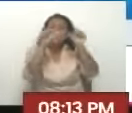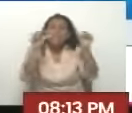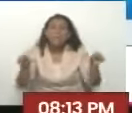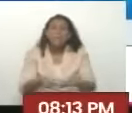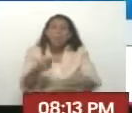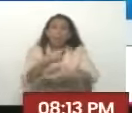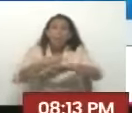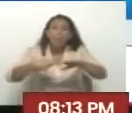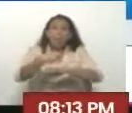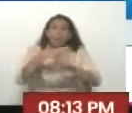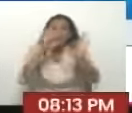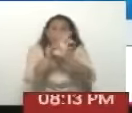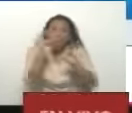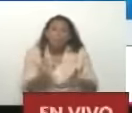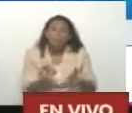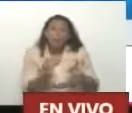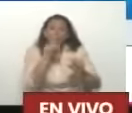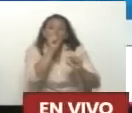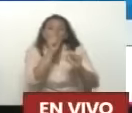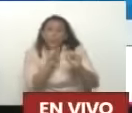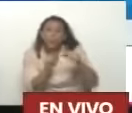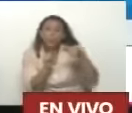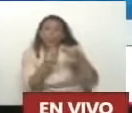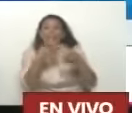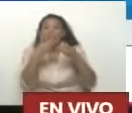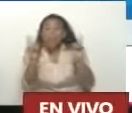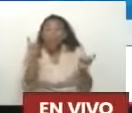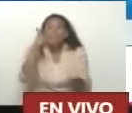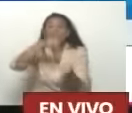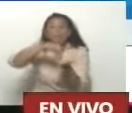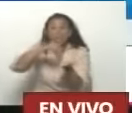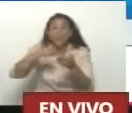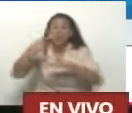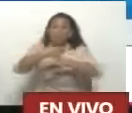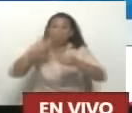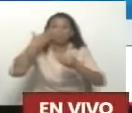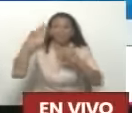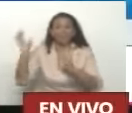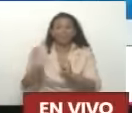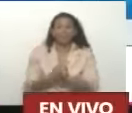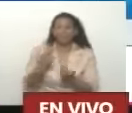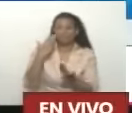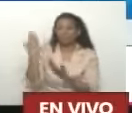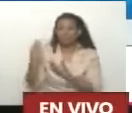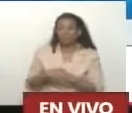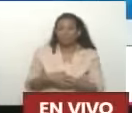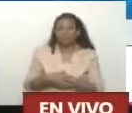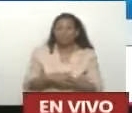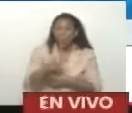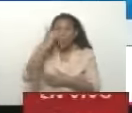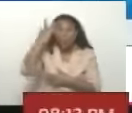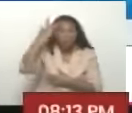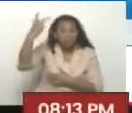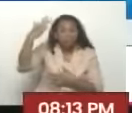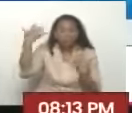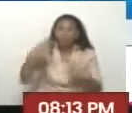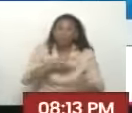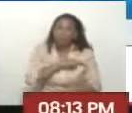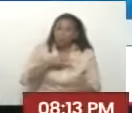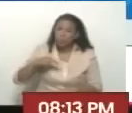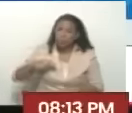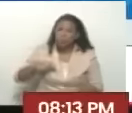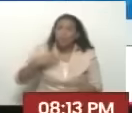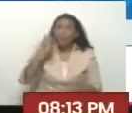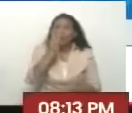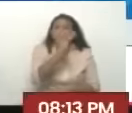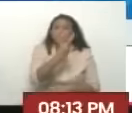gobierno Punto La democracia participativa Y protagónica Imagínense ustedes Nosotros muchachos